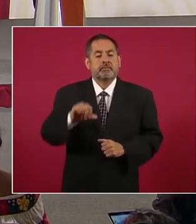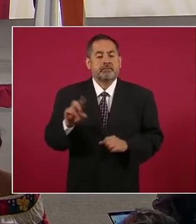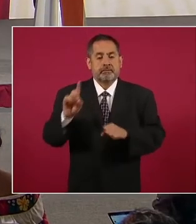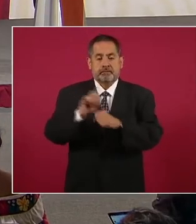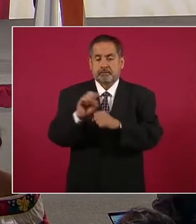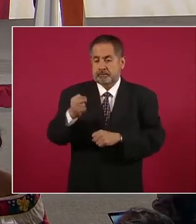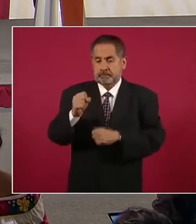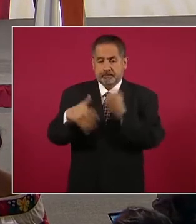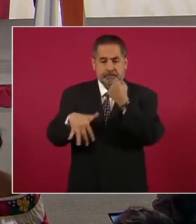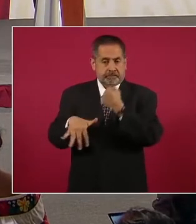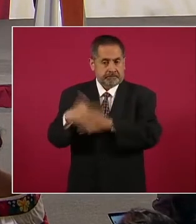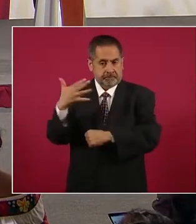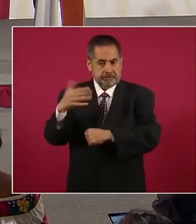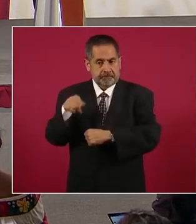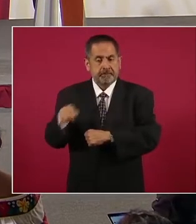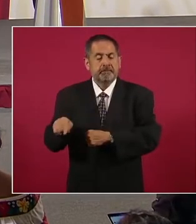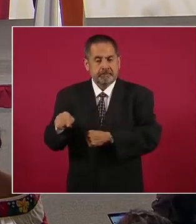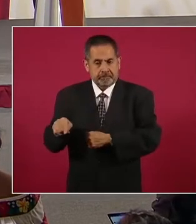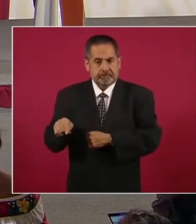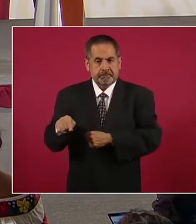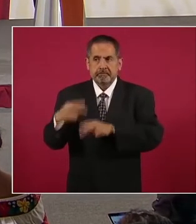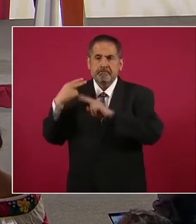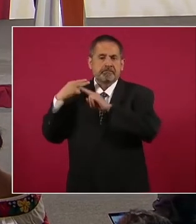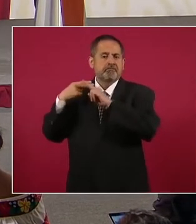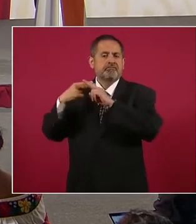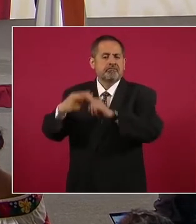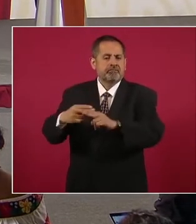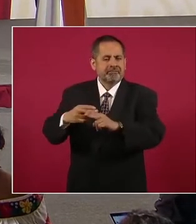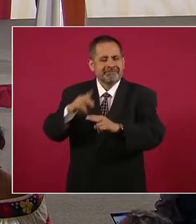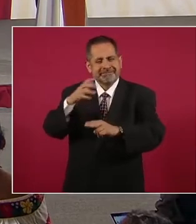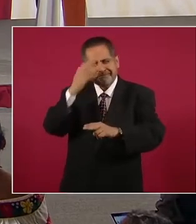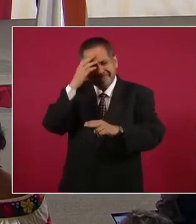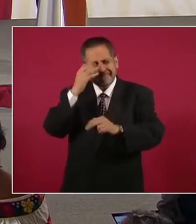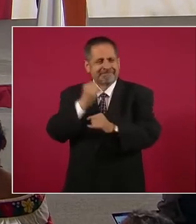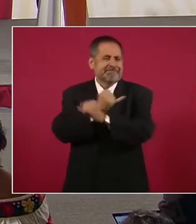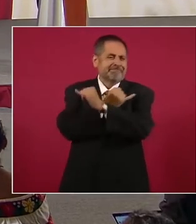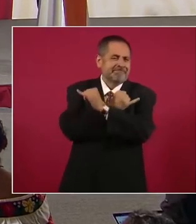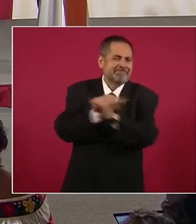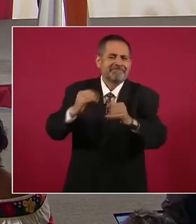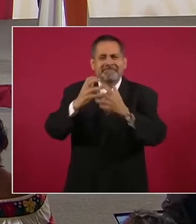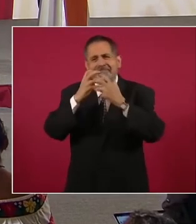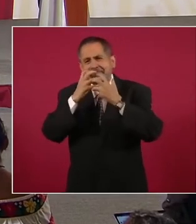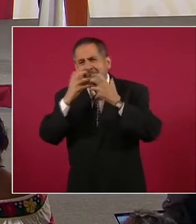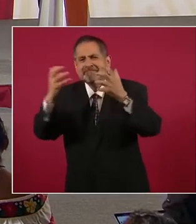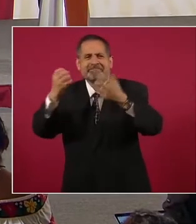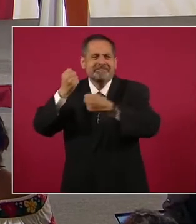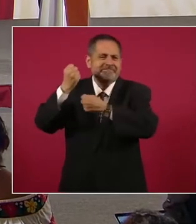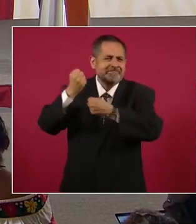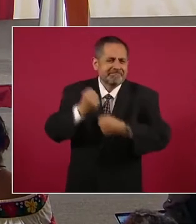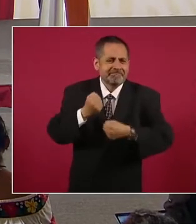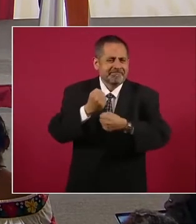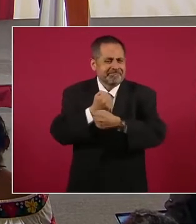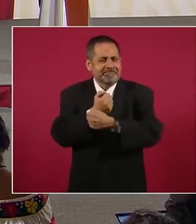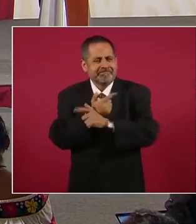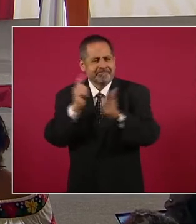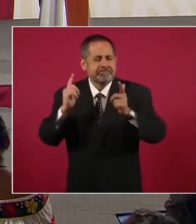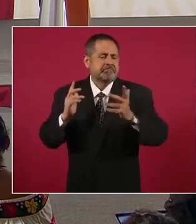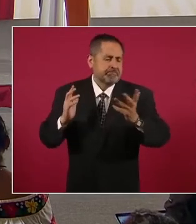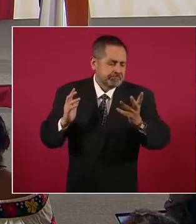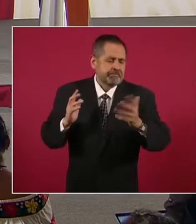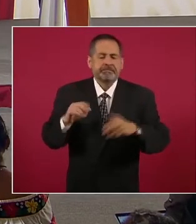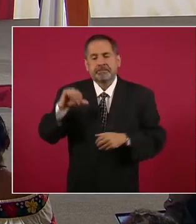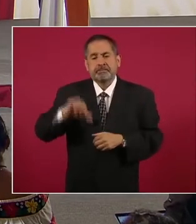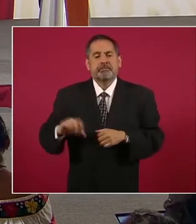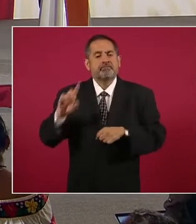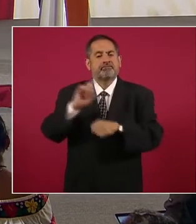de septiembre, aniversario del grito de independencia y libertad, me permito informar